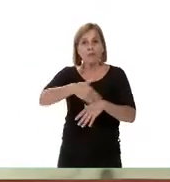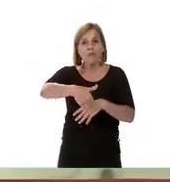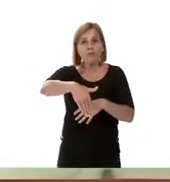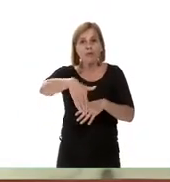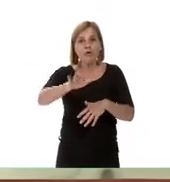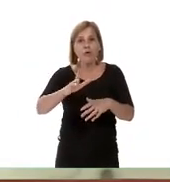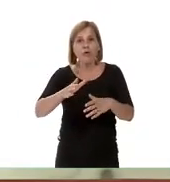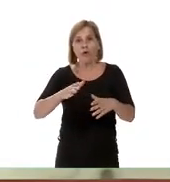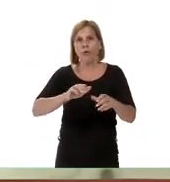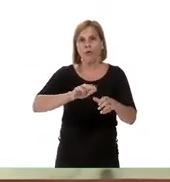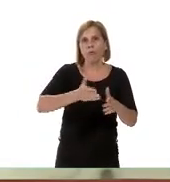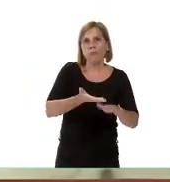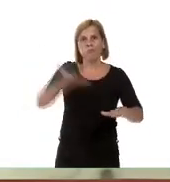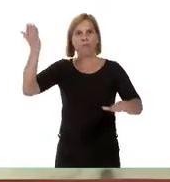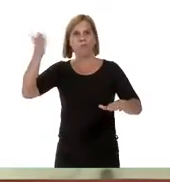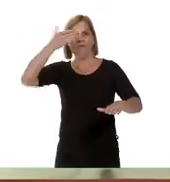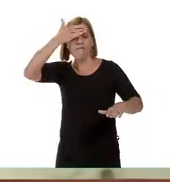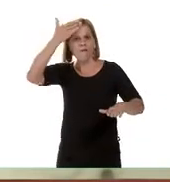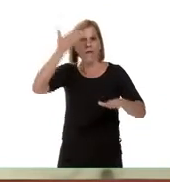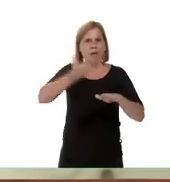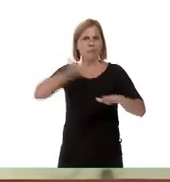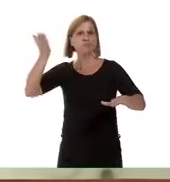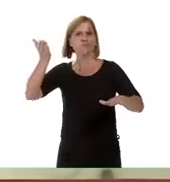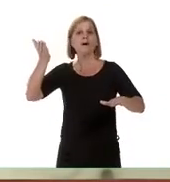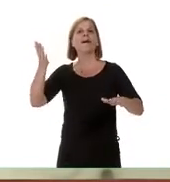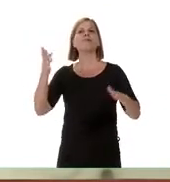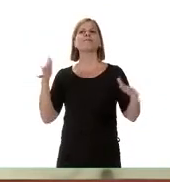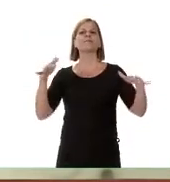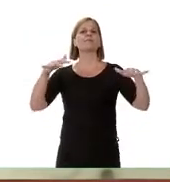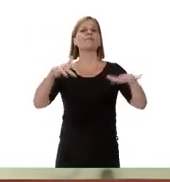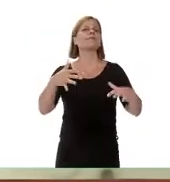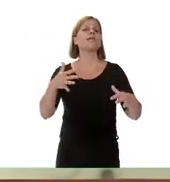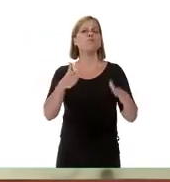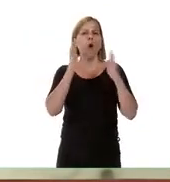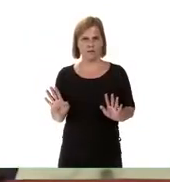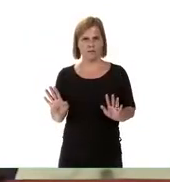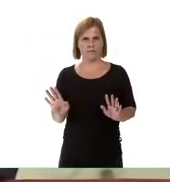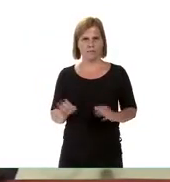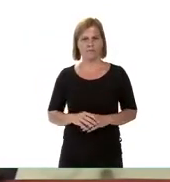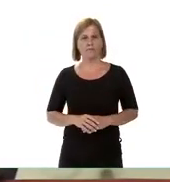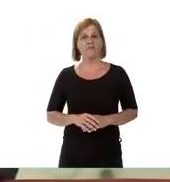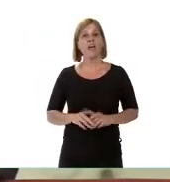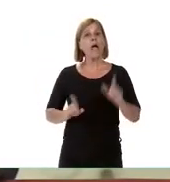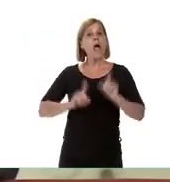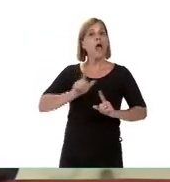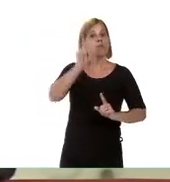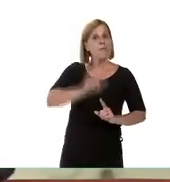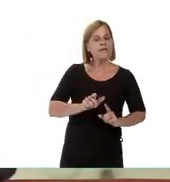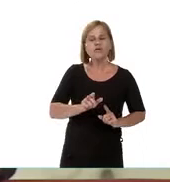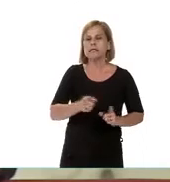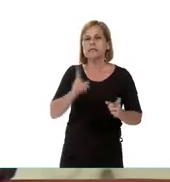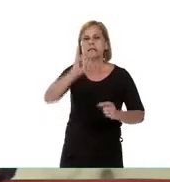en el pico de crecimiento, poder recibirlos a todos, poder atenderlos a todos. Hay personas que tienen que hacer